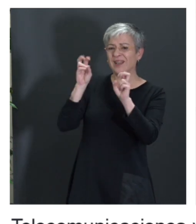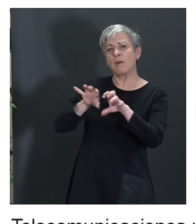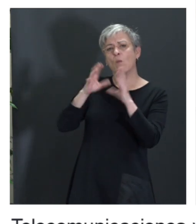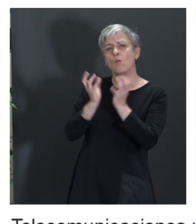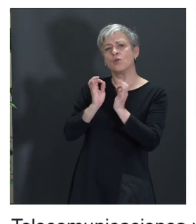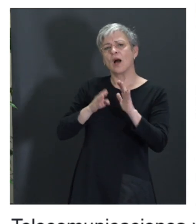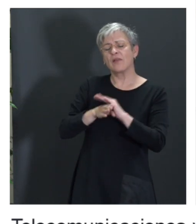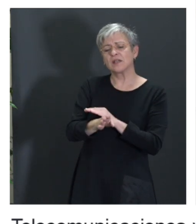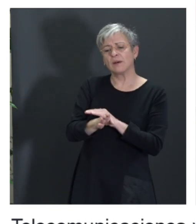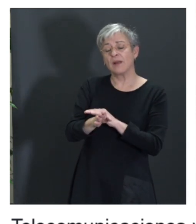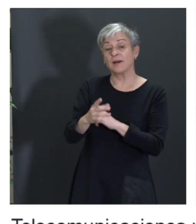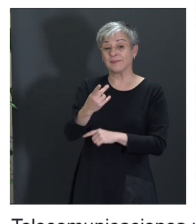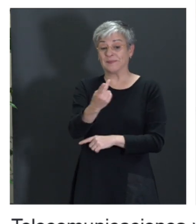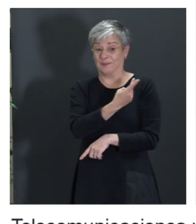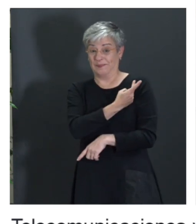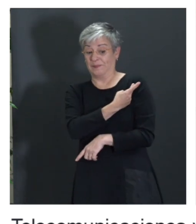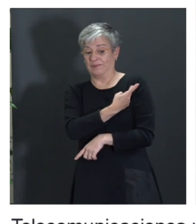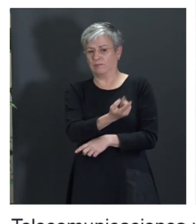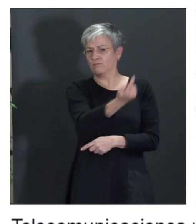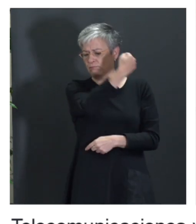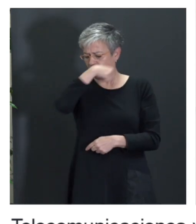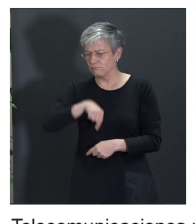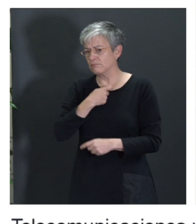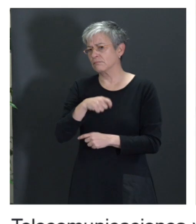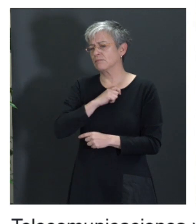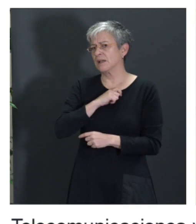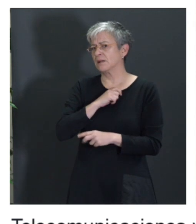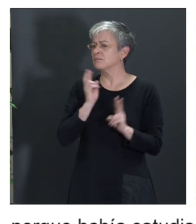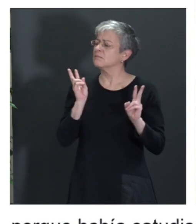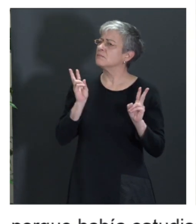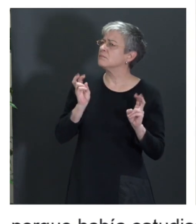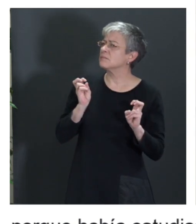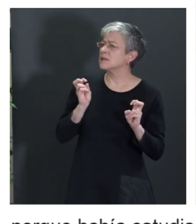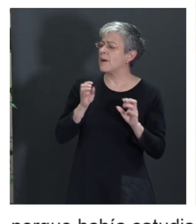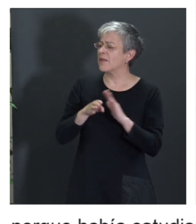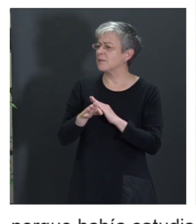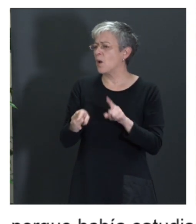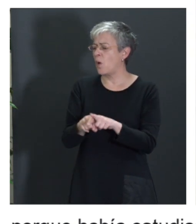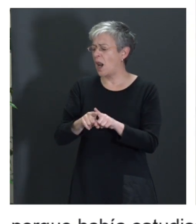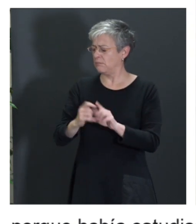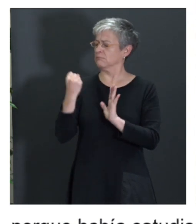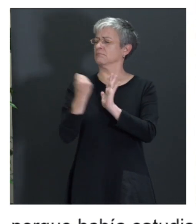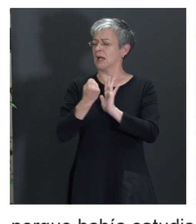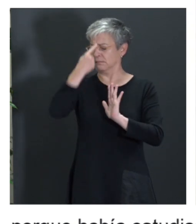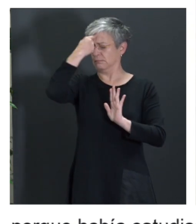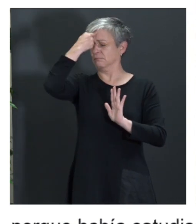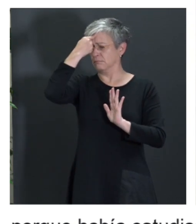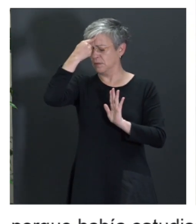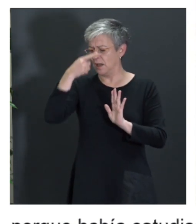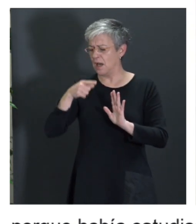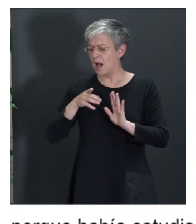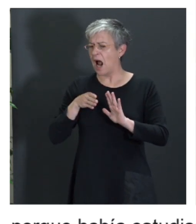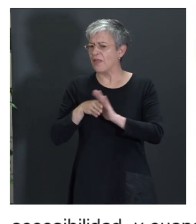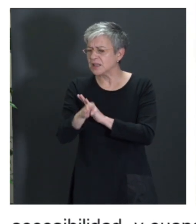regresamos a España, dijimos, oye, esto de la accesibilidad nos marcó bastante, ¿no? De accesibilidad digital, qué importante.